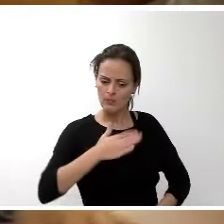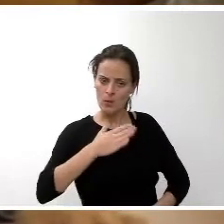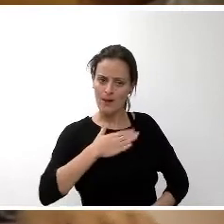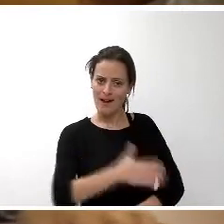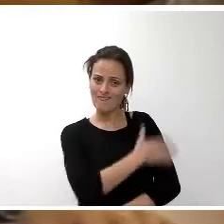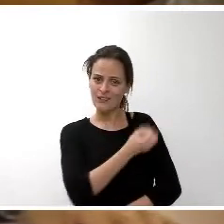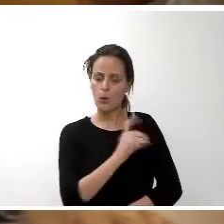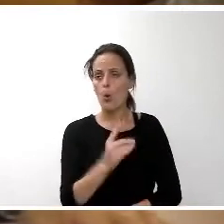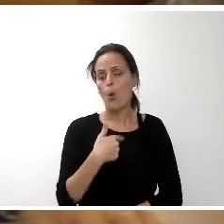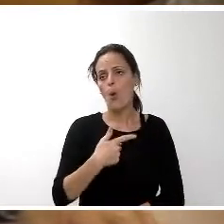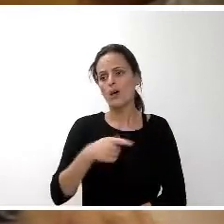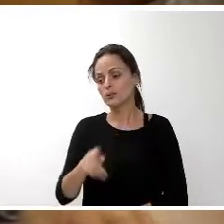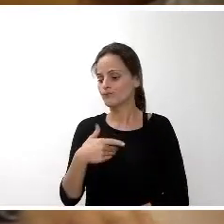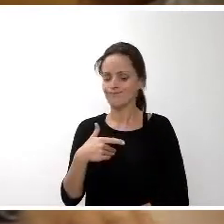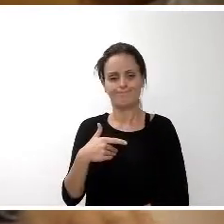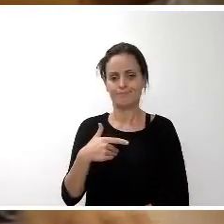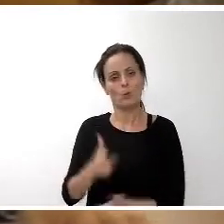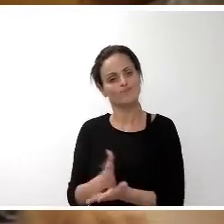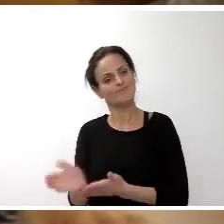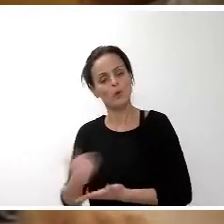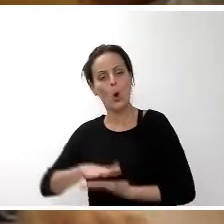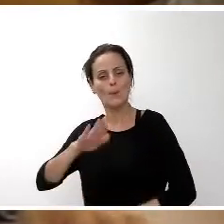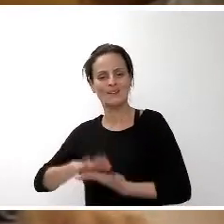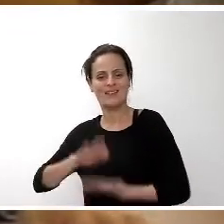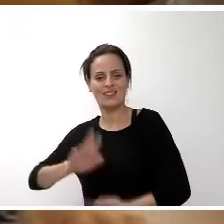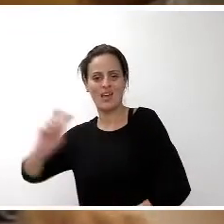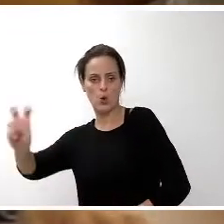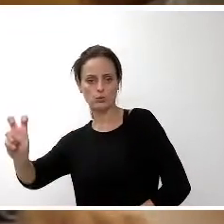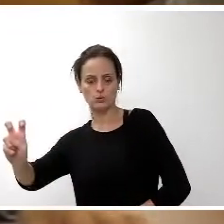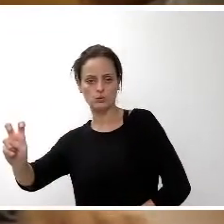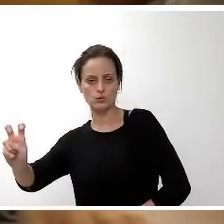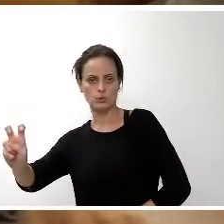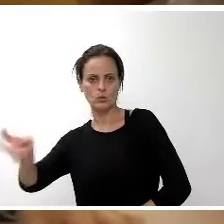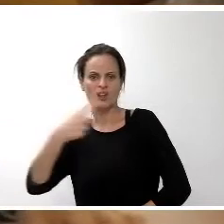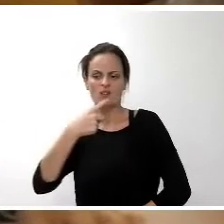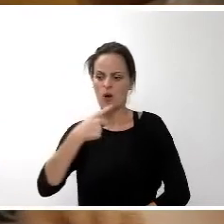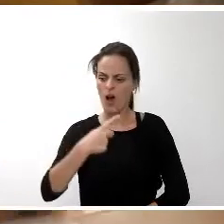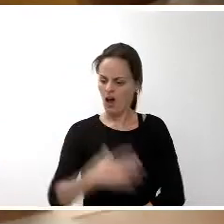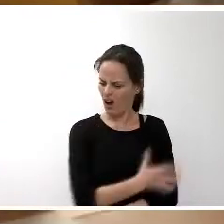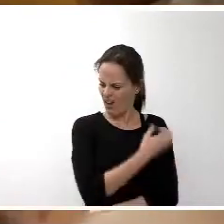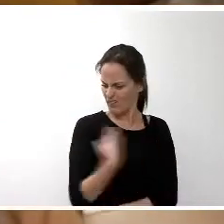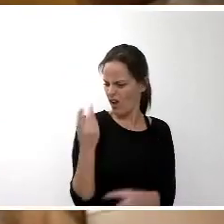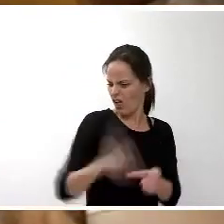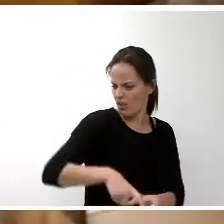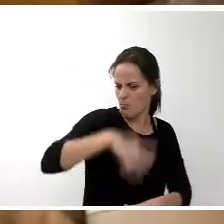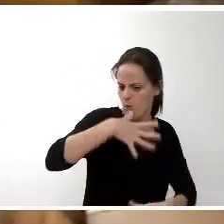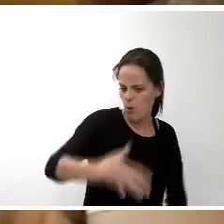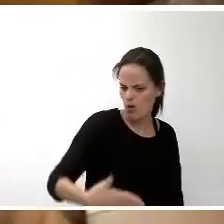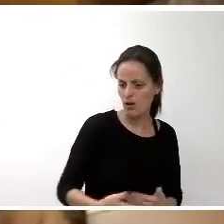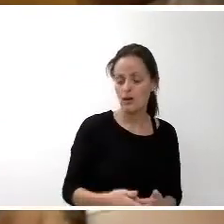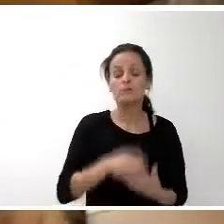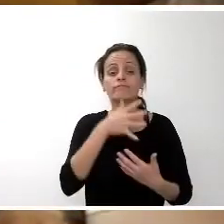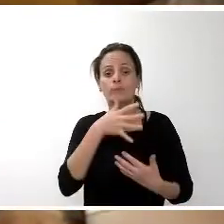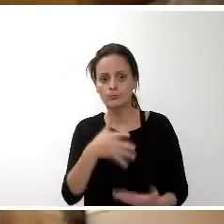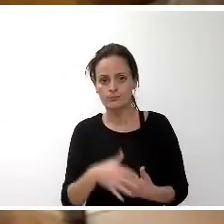entender que no son competencias tan propias, o que alguien pueda preguntar por qué el cabildo se mete ahí. Se mete porque es un problema que